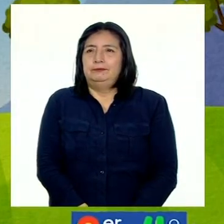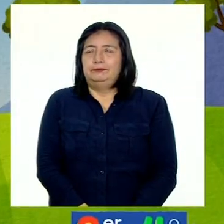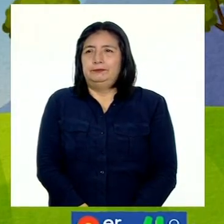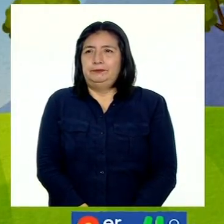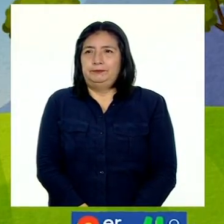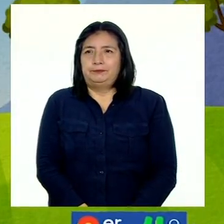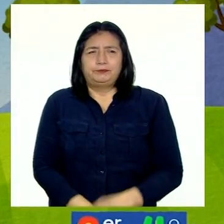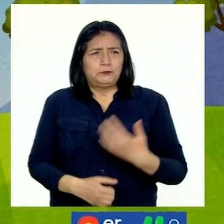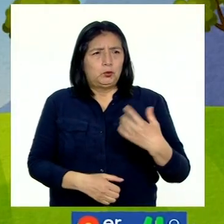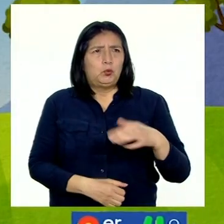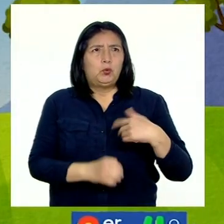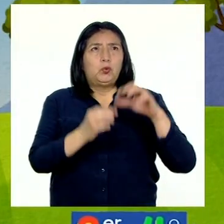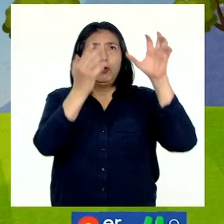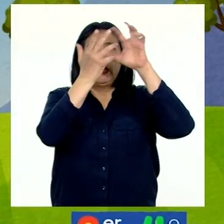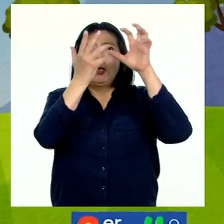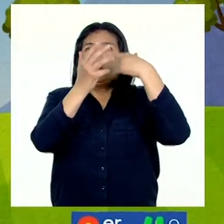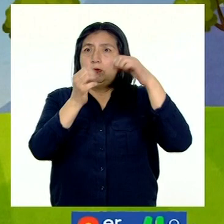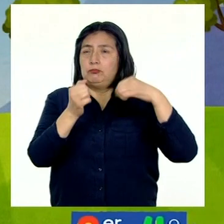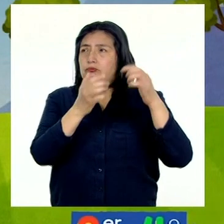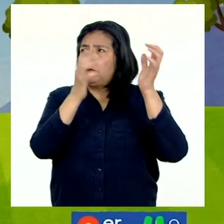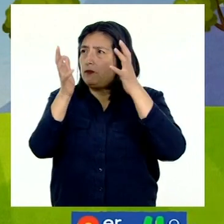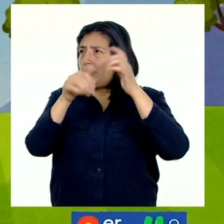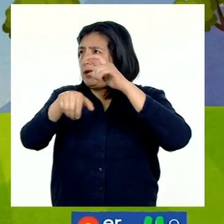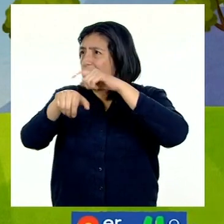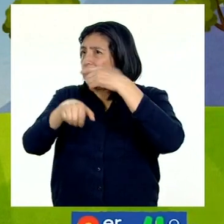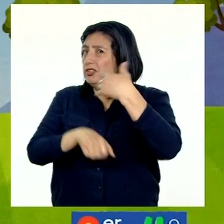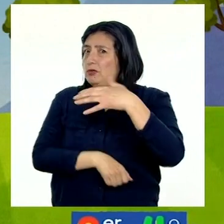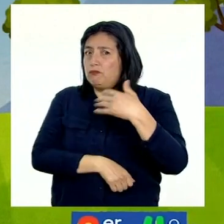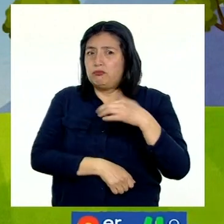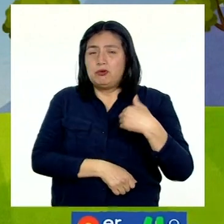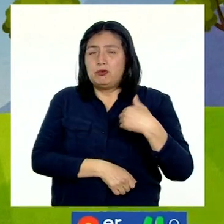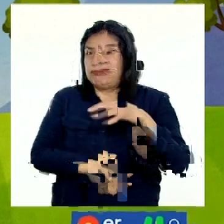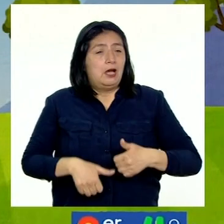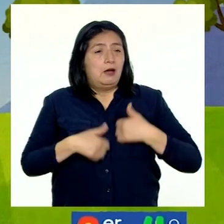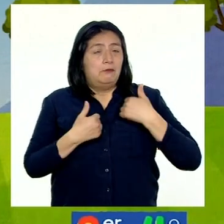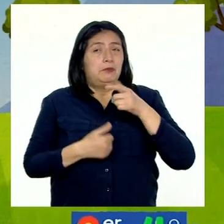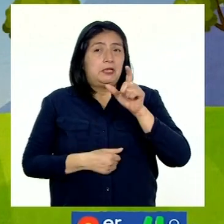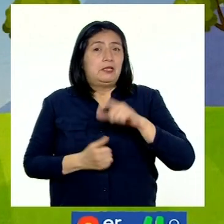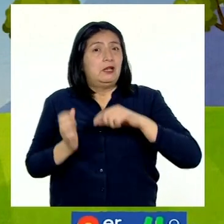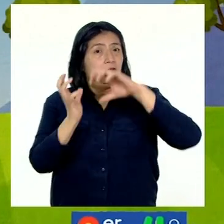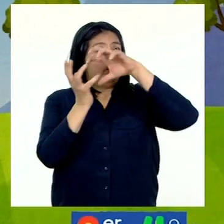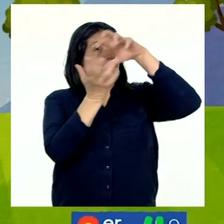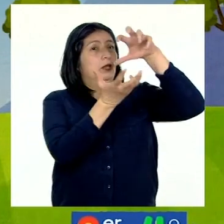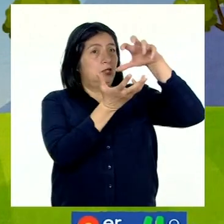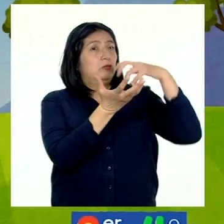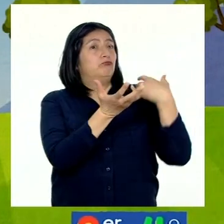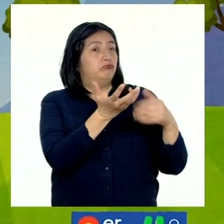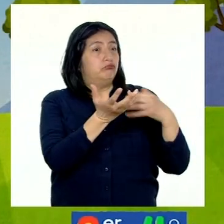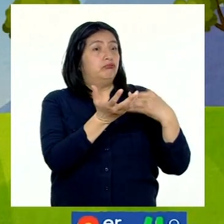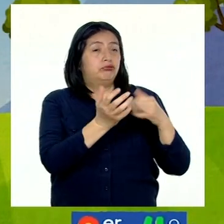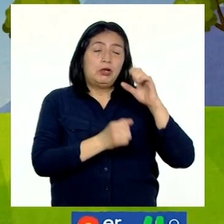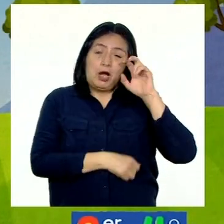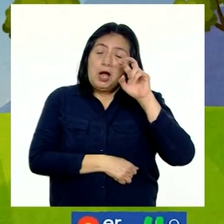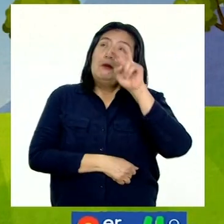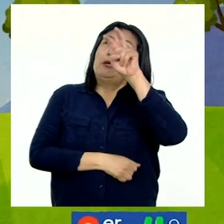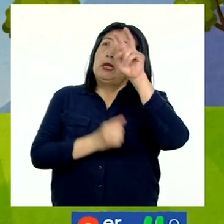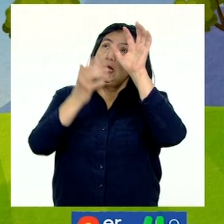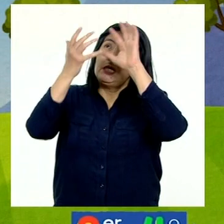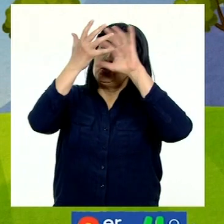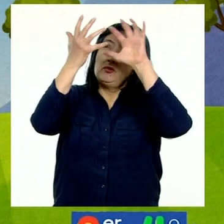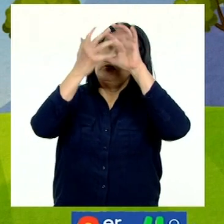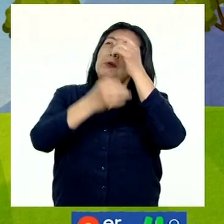Las nubes influyen en el clima, en el tiempo y en la vida de nuestro planeta. Al observarlas,